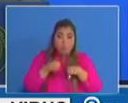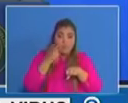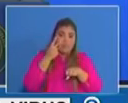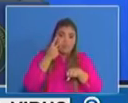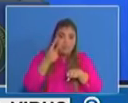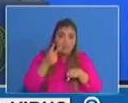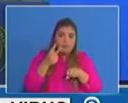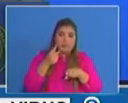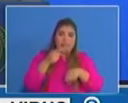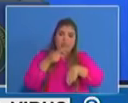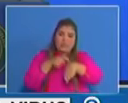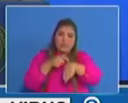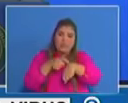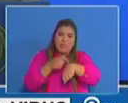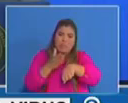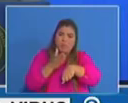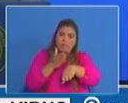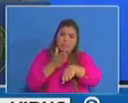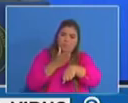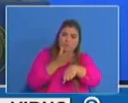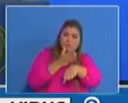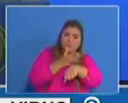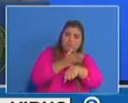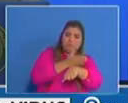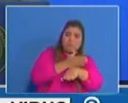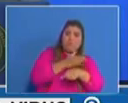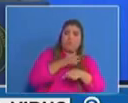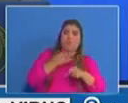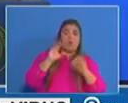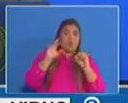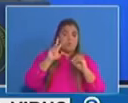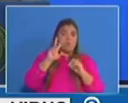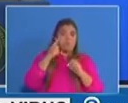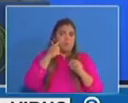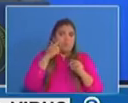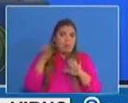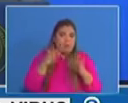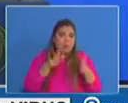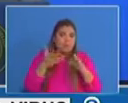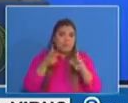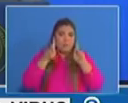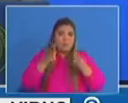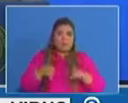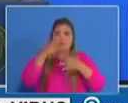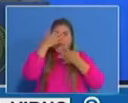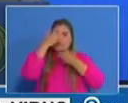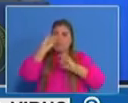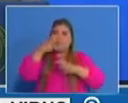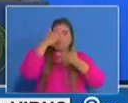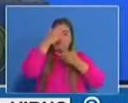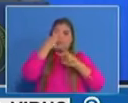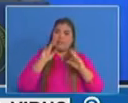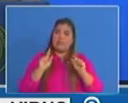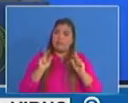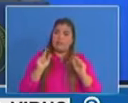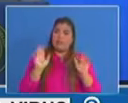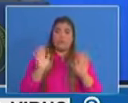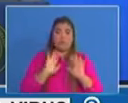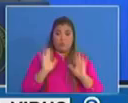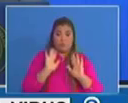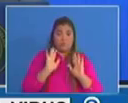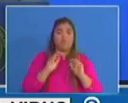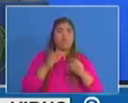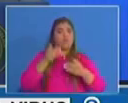crecimiento de número de casos que se han presentado y la información está actualizada